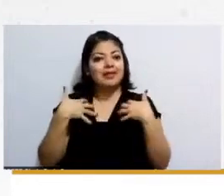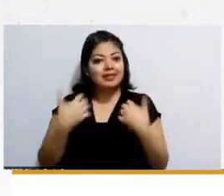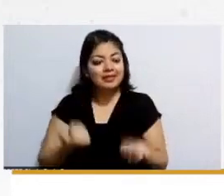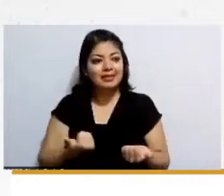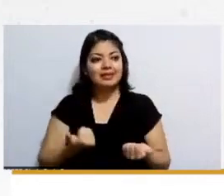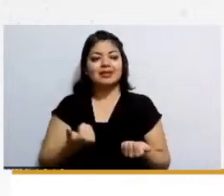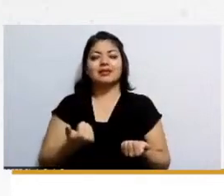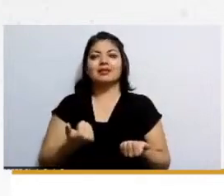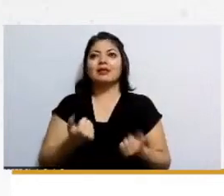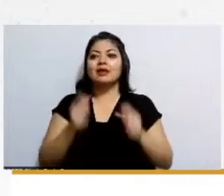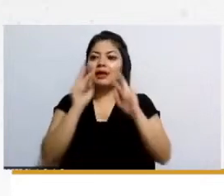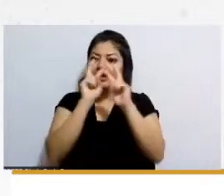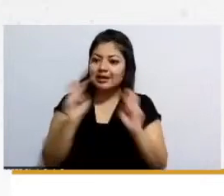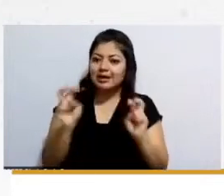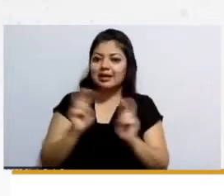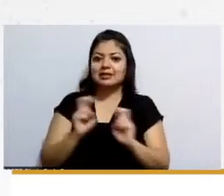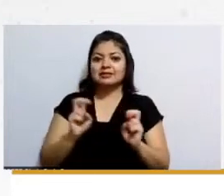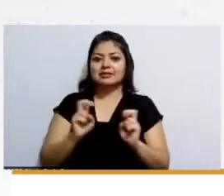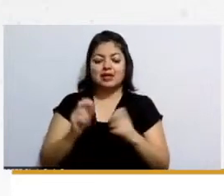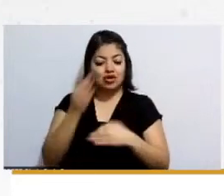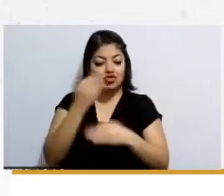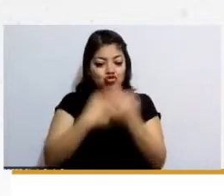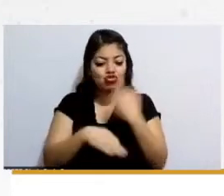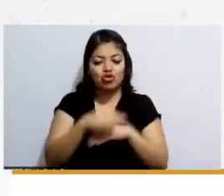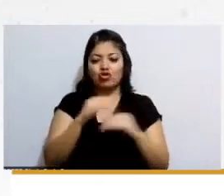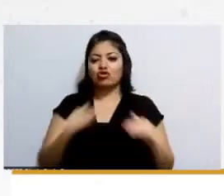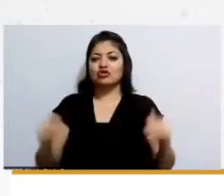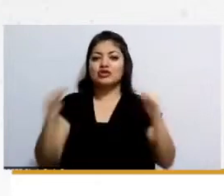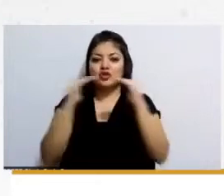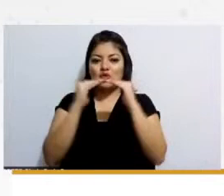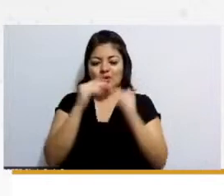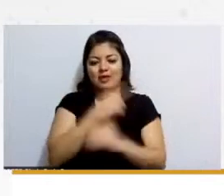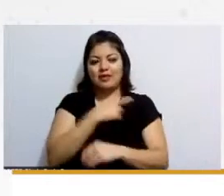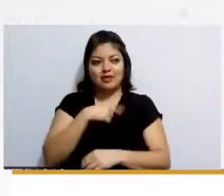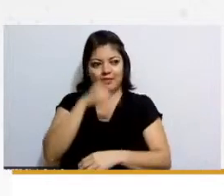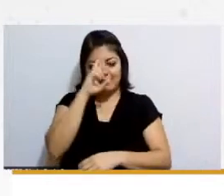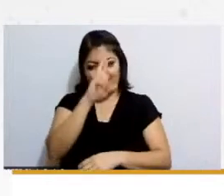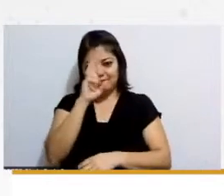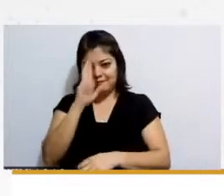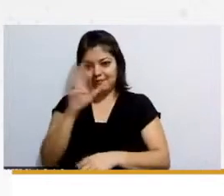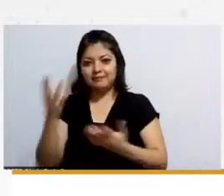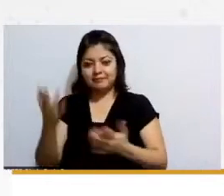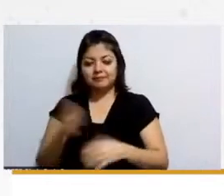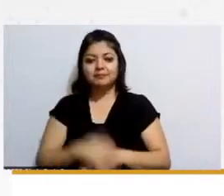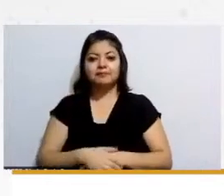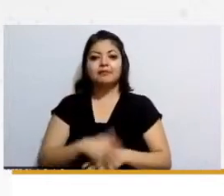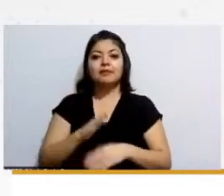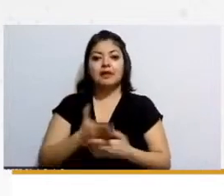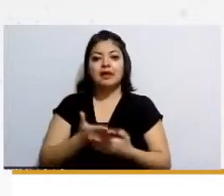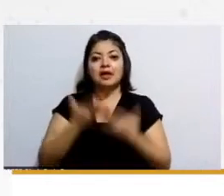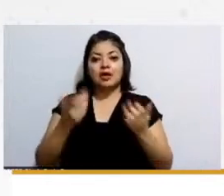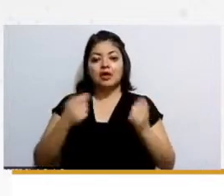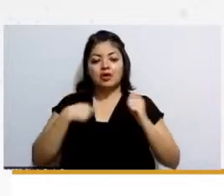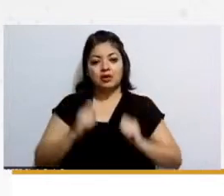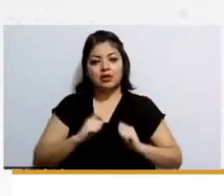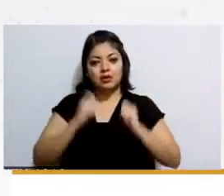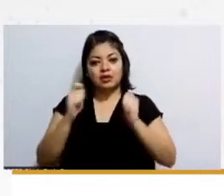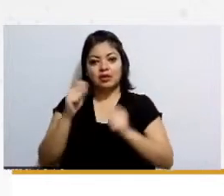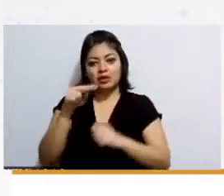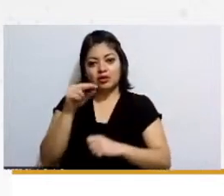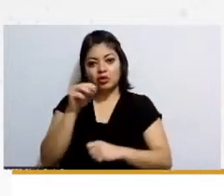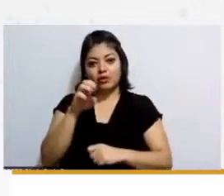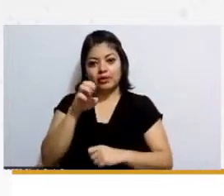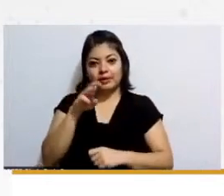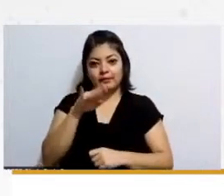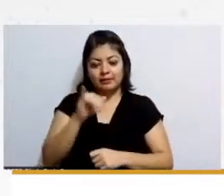que todos somos iguales y que todos debemos asimilarlo entonces le dejo a Noemí las demás o